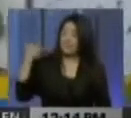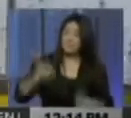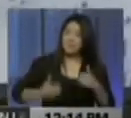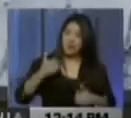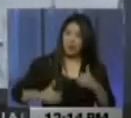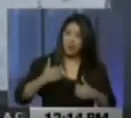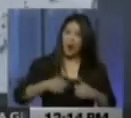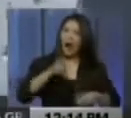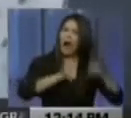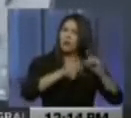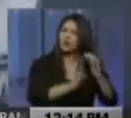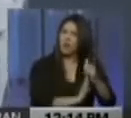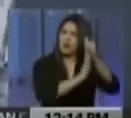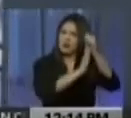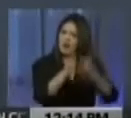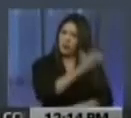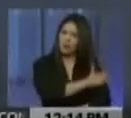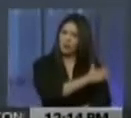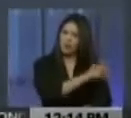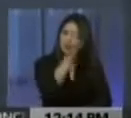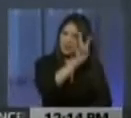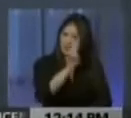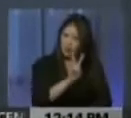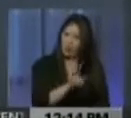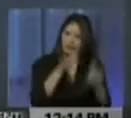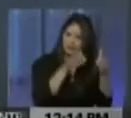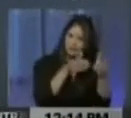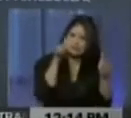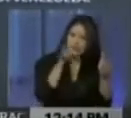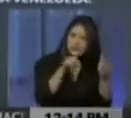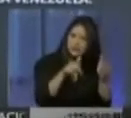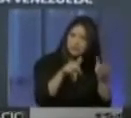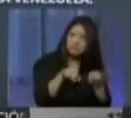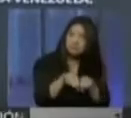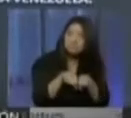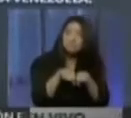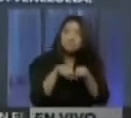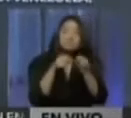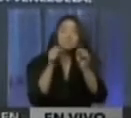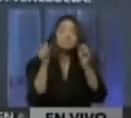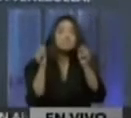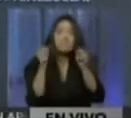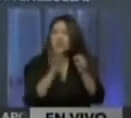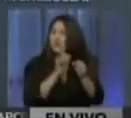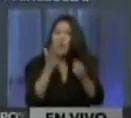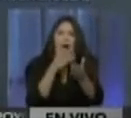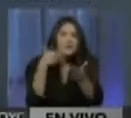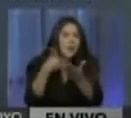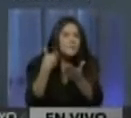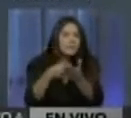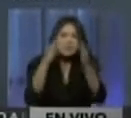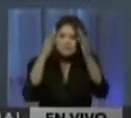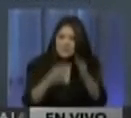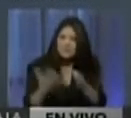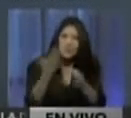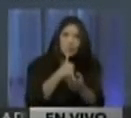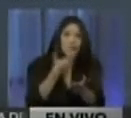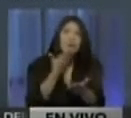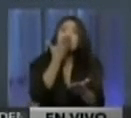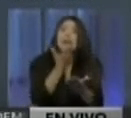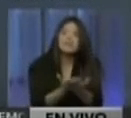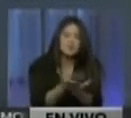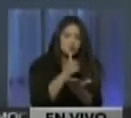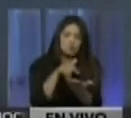dirigentes políticos de la oposición venezolana, tras no cumplir con la permisología que otorgan las autoridades competentes,